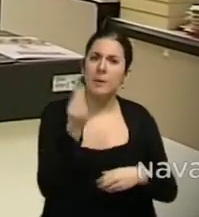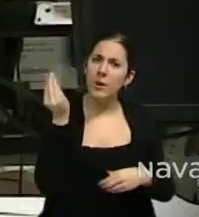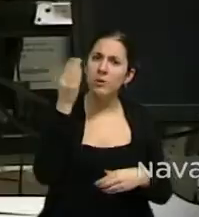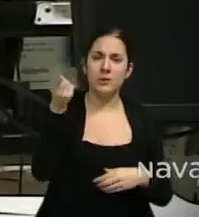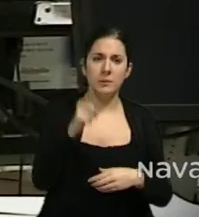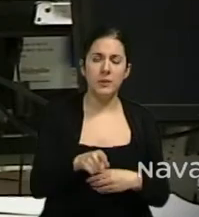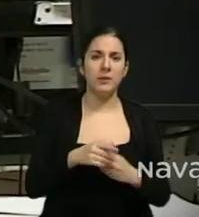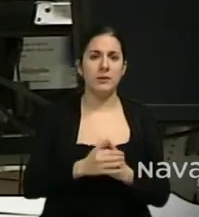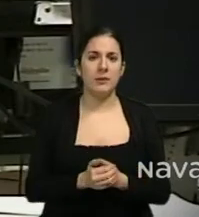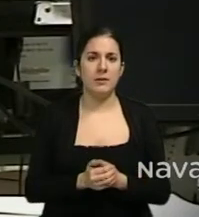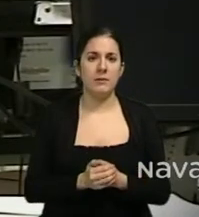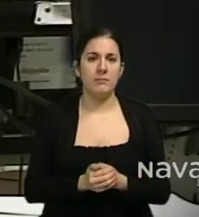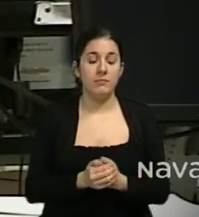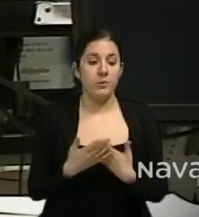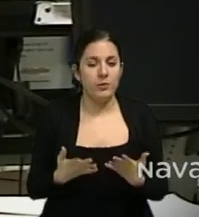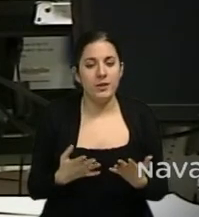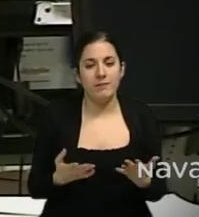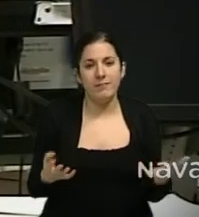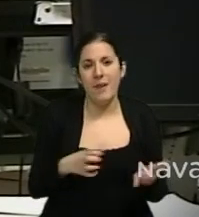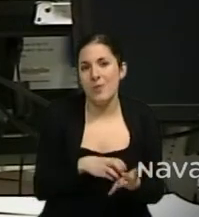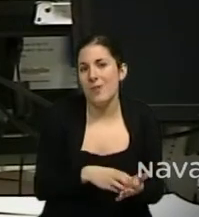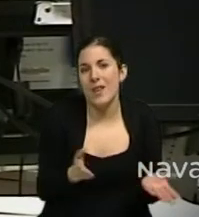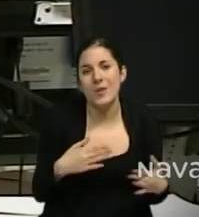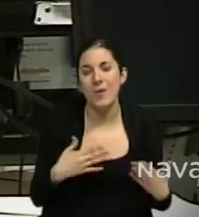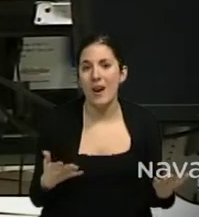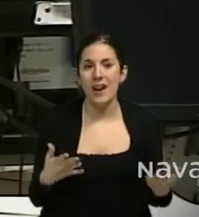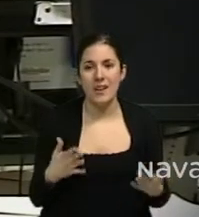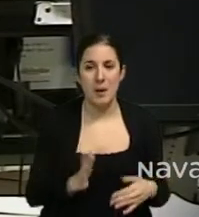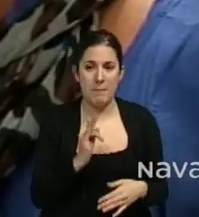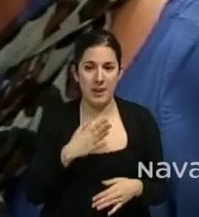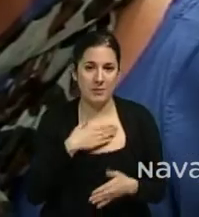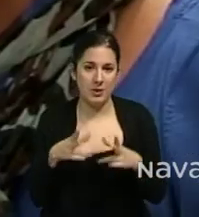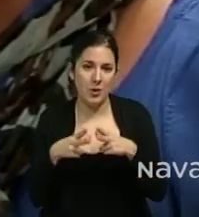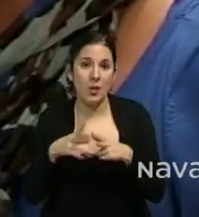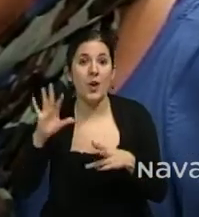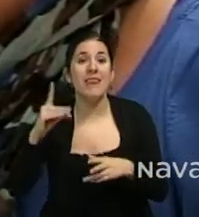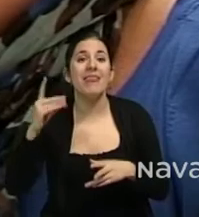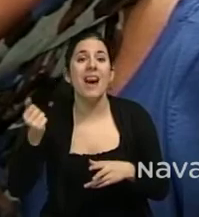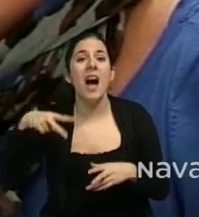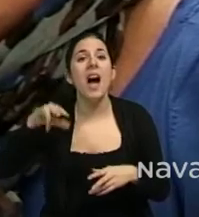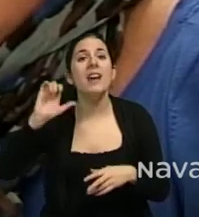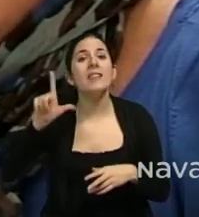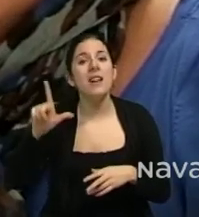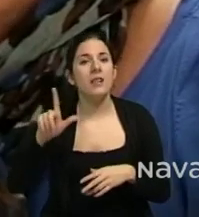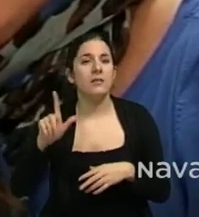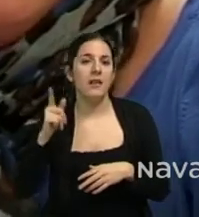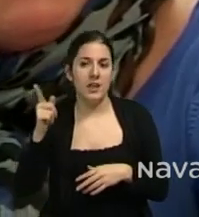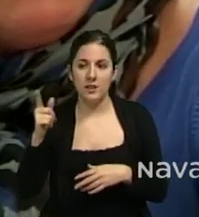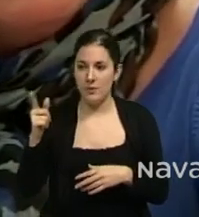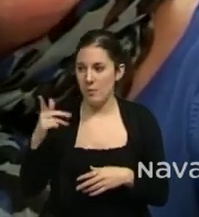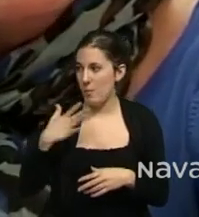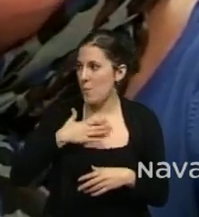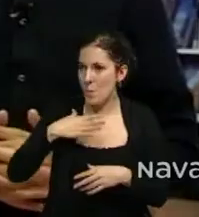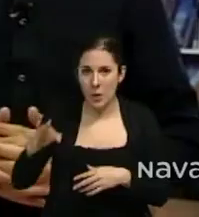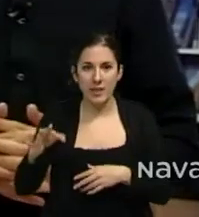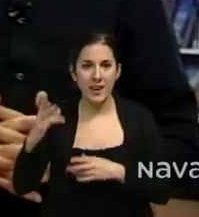también, que duda cabe, pues que también a Daniel, a mi socio, pues le da también la oportunidad de desarrollar una